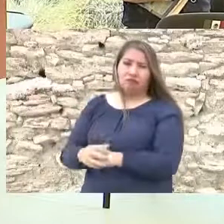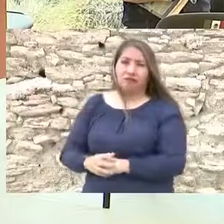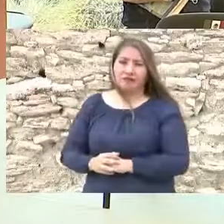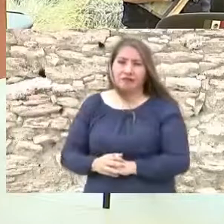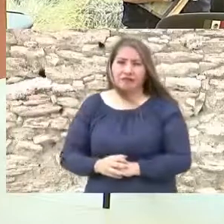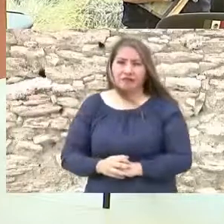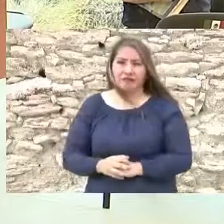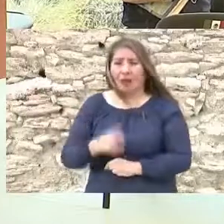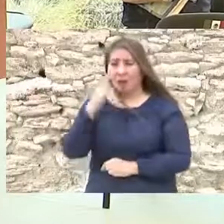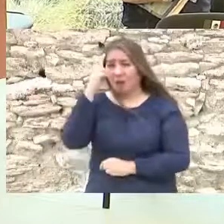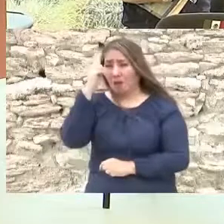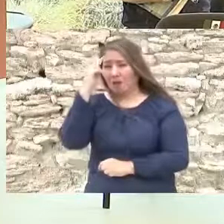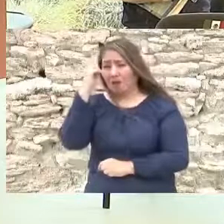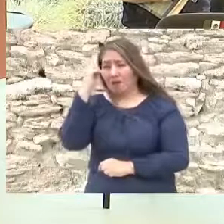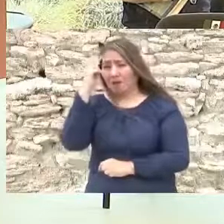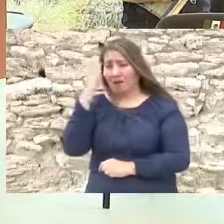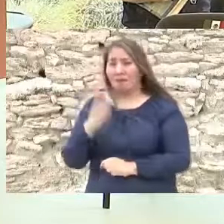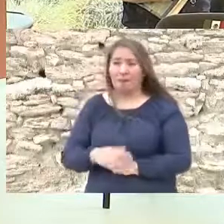Porfirio Díaz